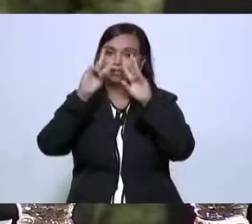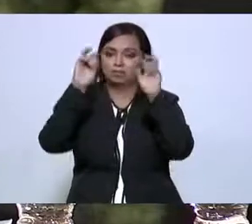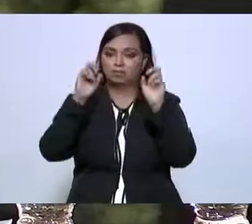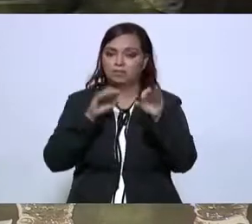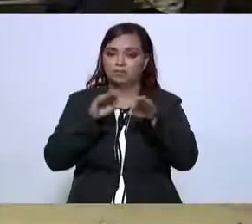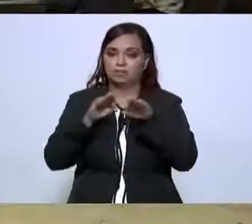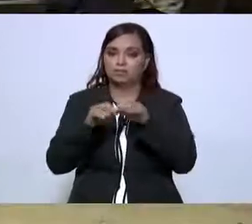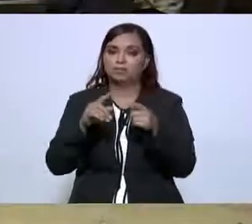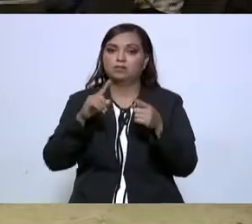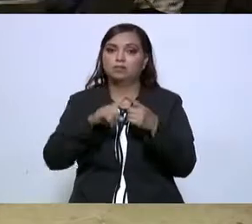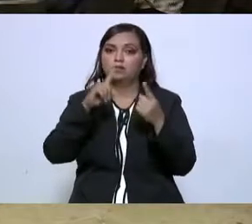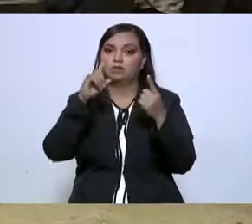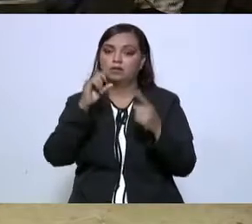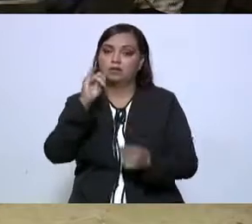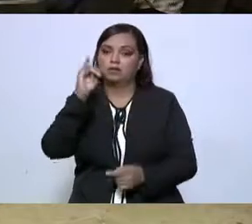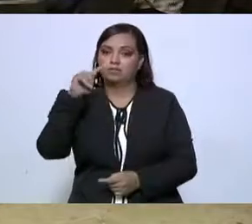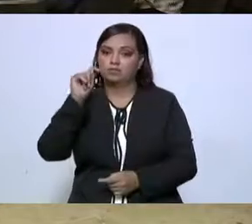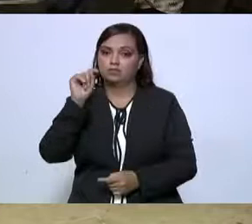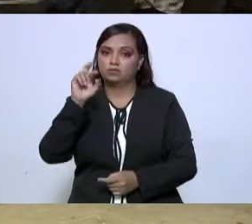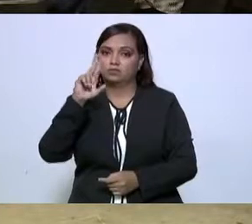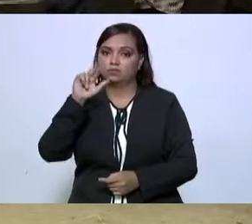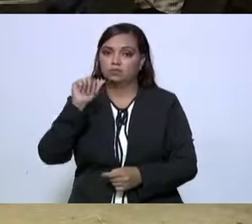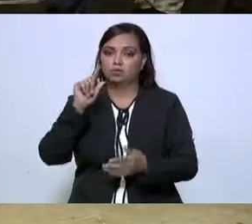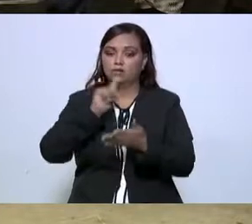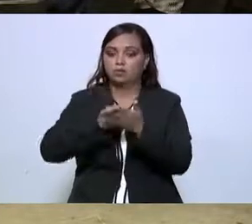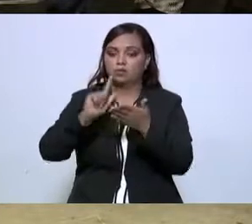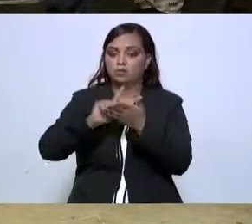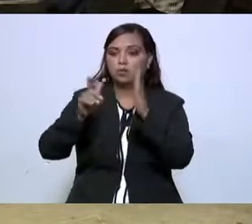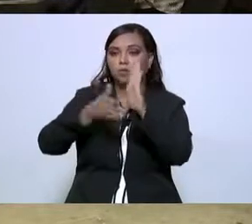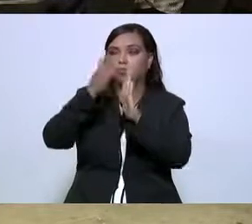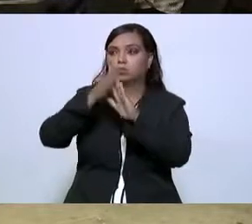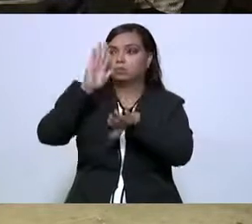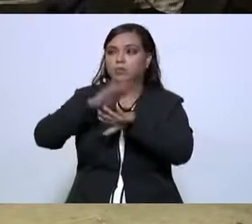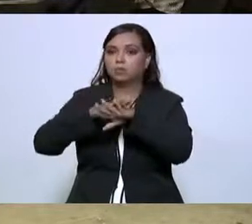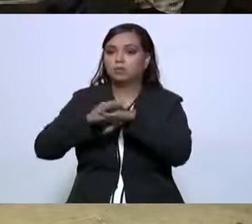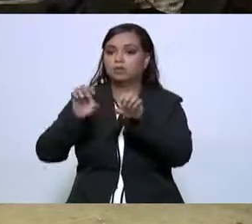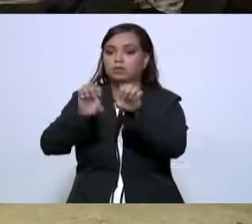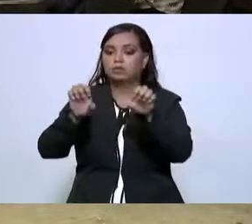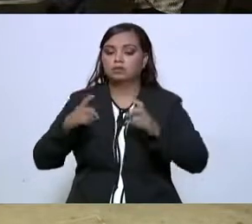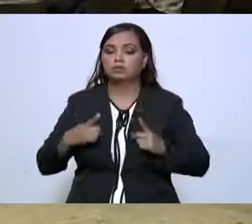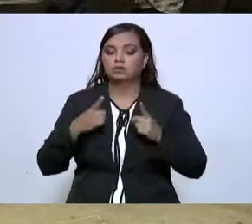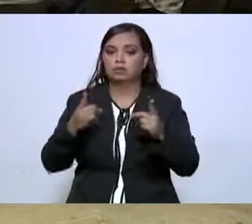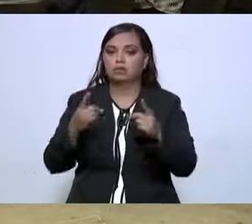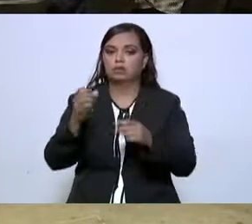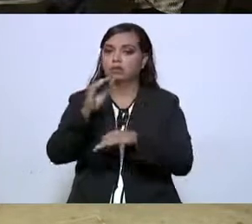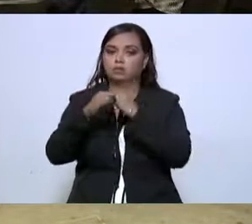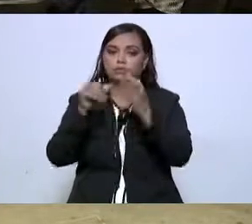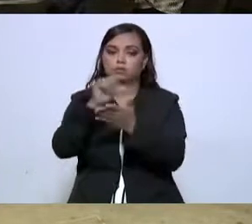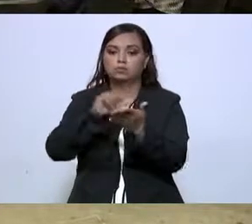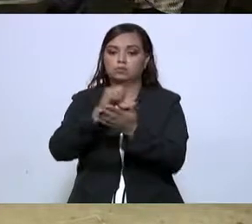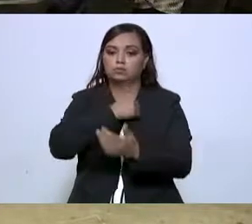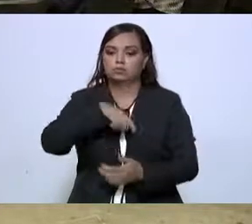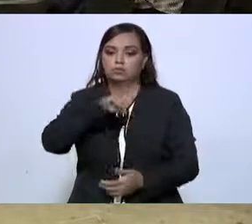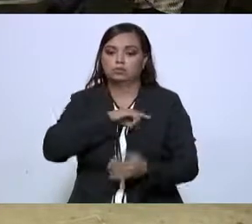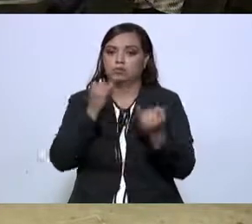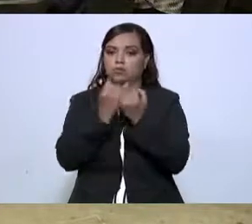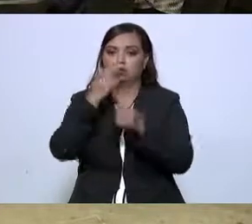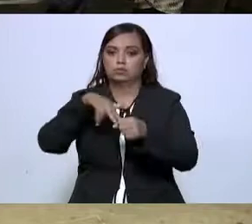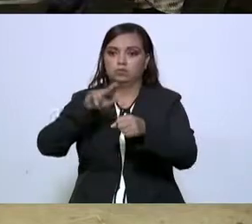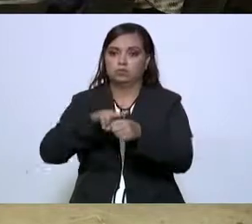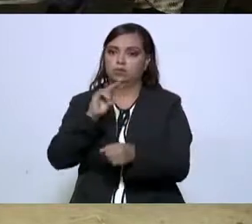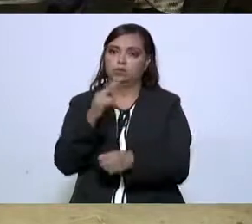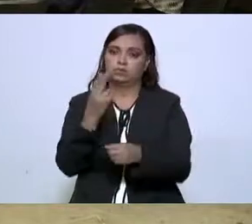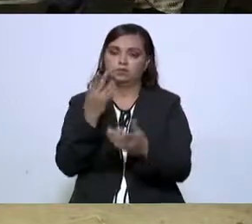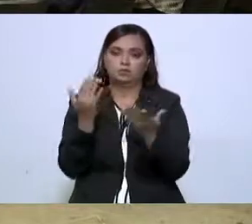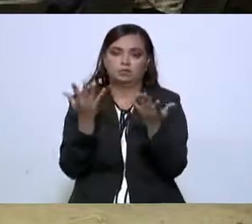infraestructura, modernizar, rehabilitar y equipar hospitales y centros de salud. No es necesario hacer